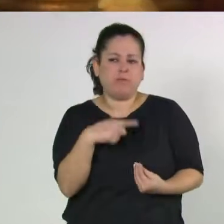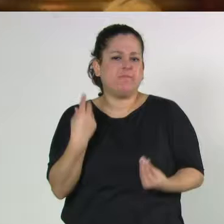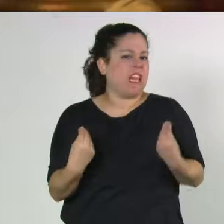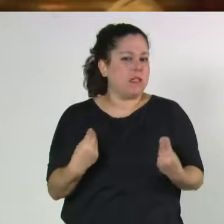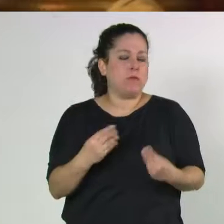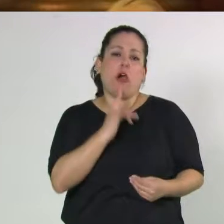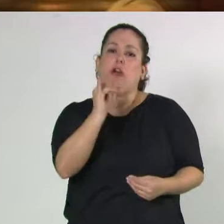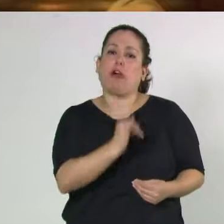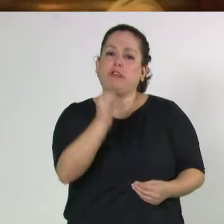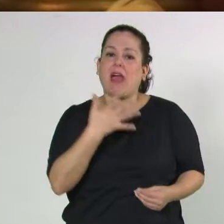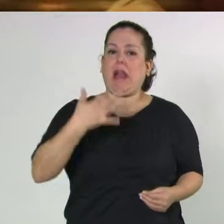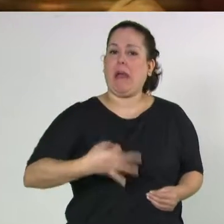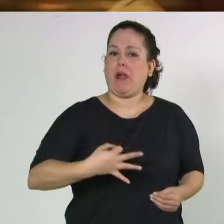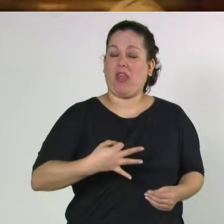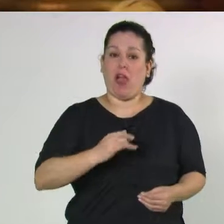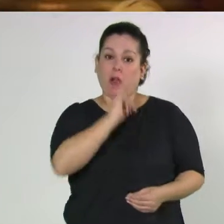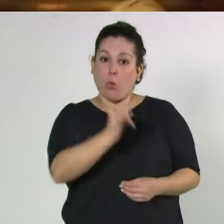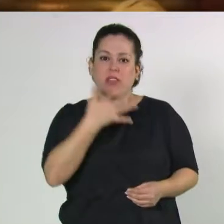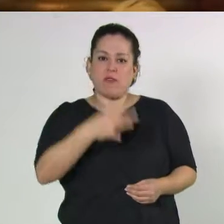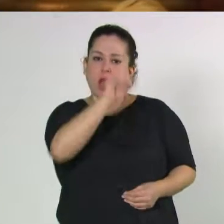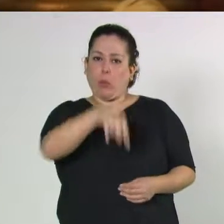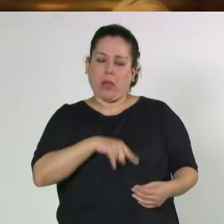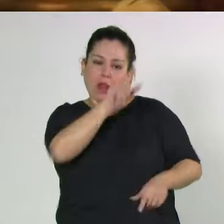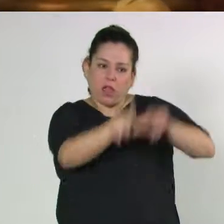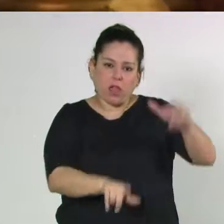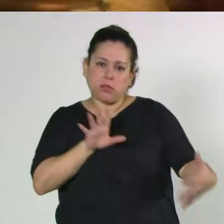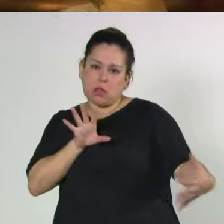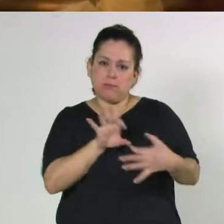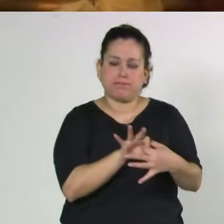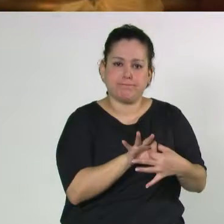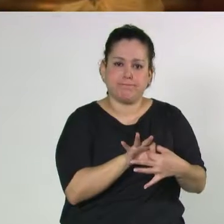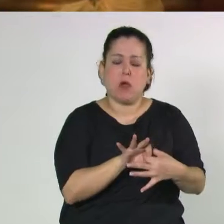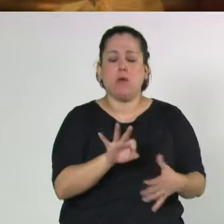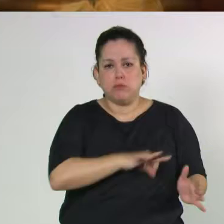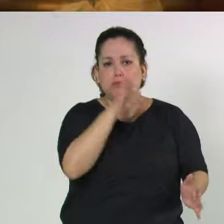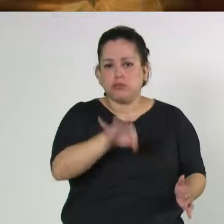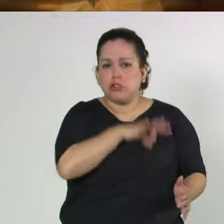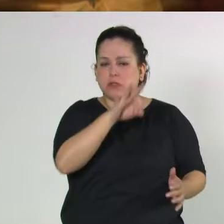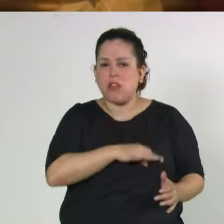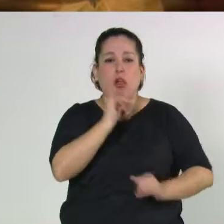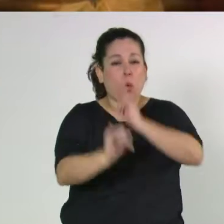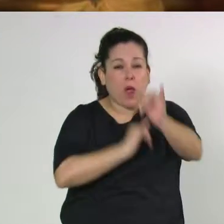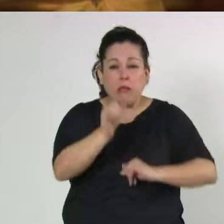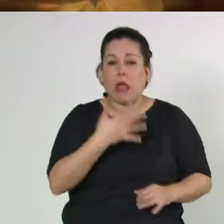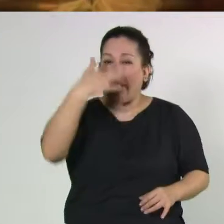Y eso generó un vínculo con la gente, que es lo que nos permitió estar tanto tiempo. Y voy a intentar contar la verdad, y eso